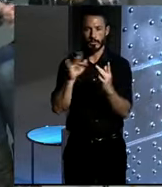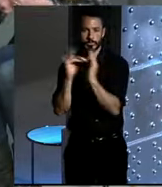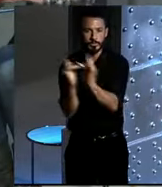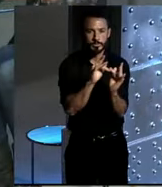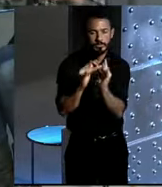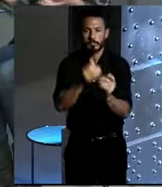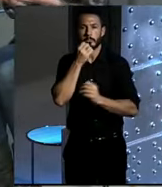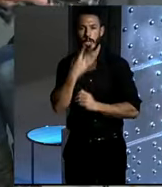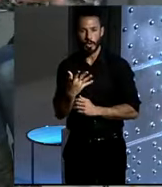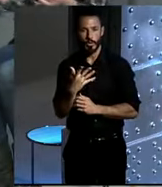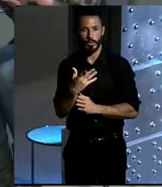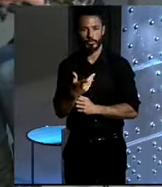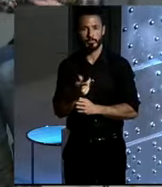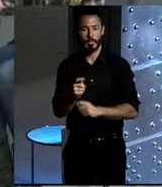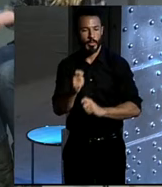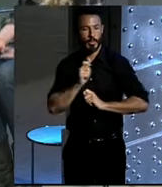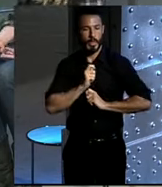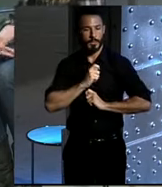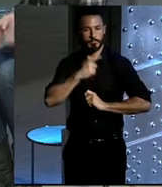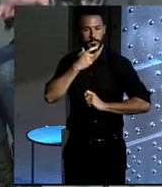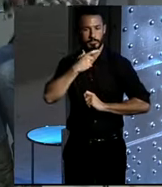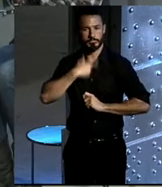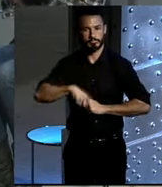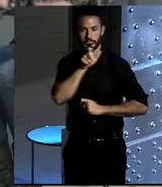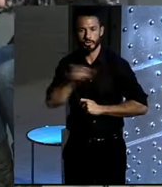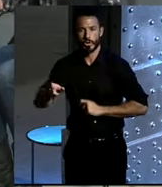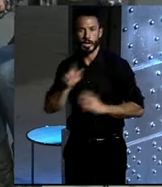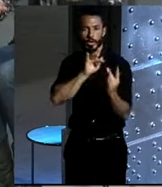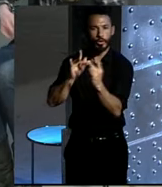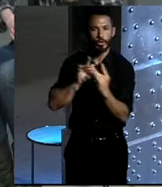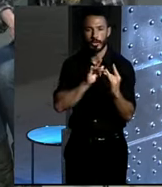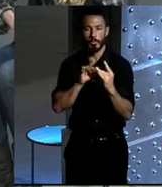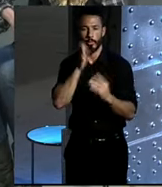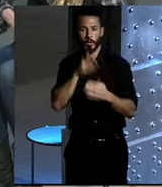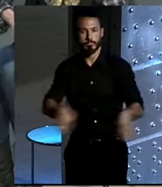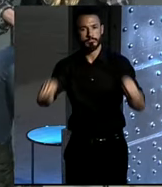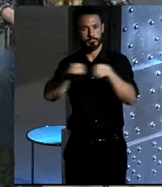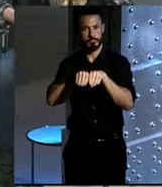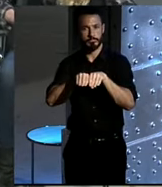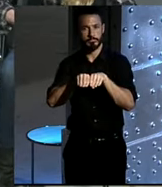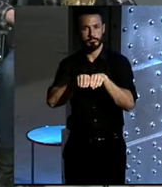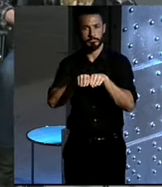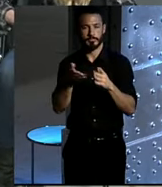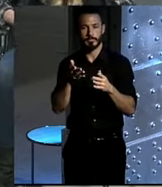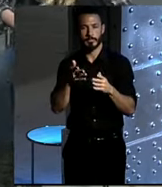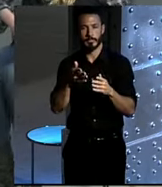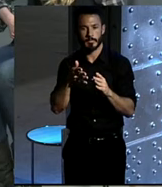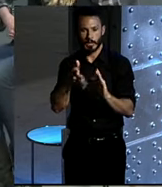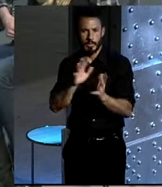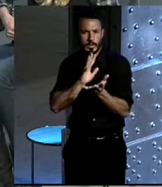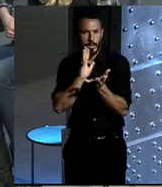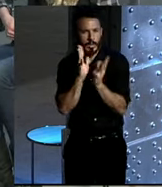ciudadanos mucho más... interactuamos unos con otros porque estamos al mismo nivel. Y esto es una transformación muy